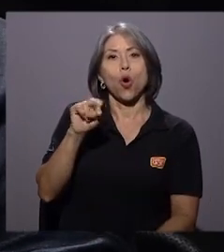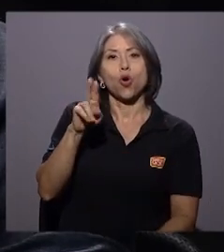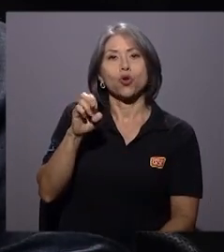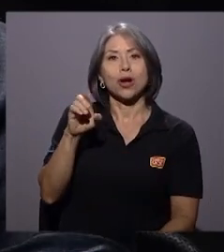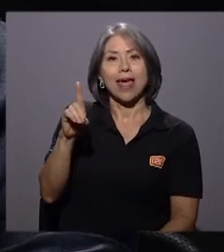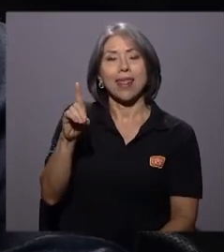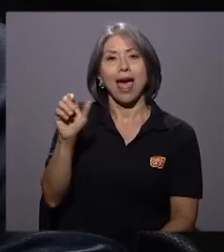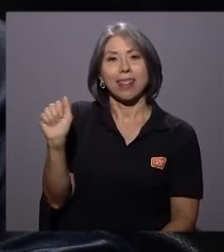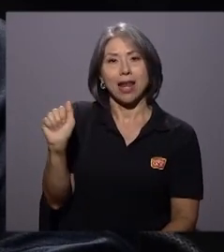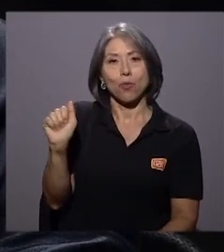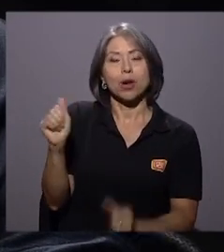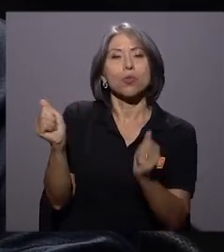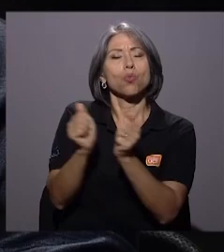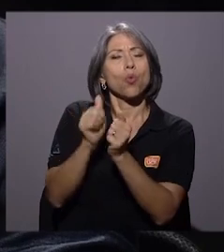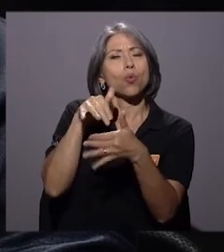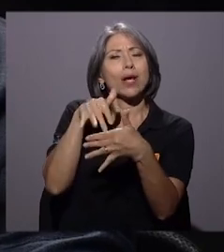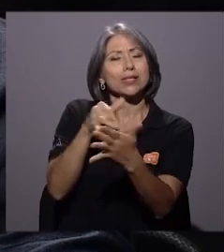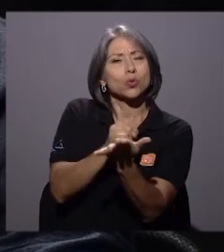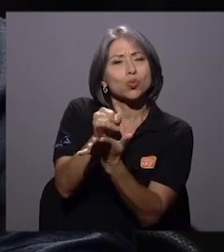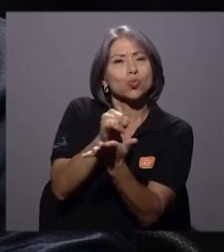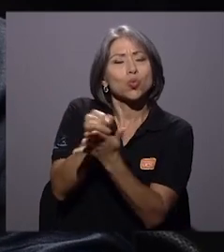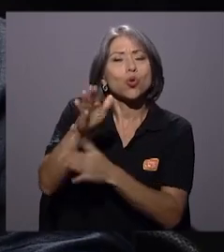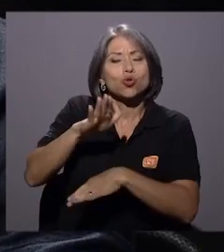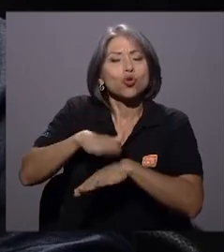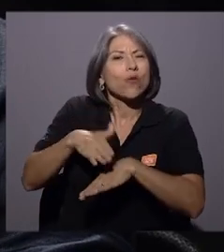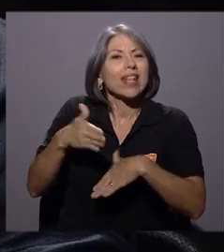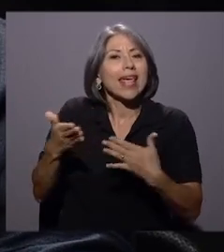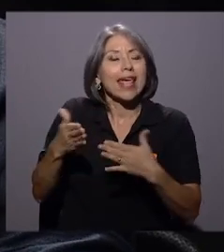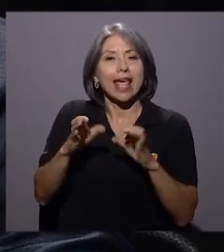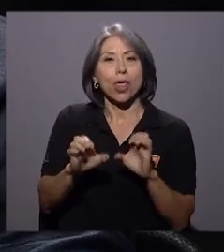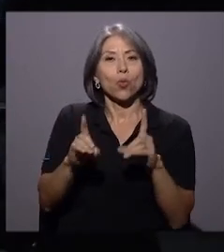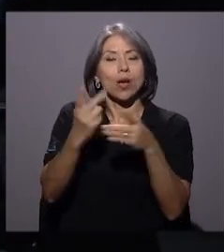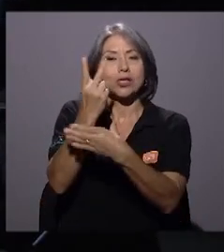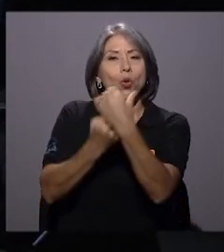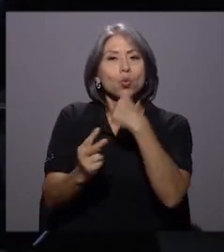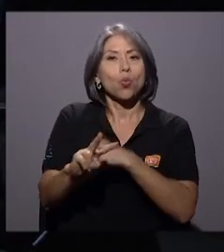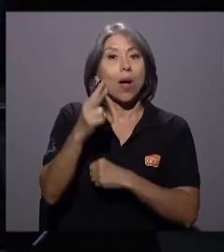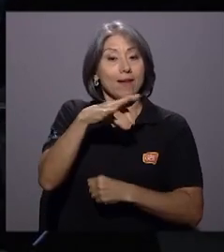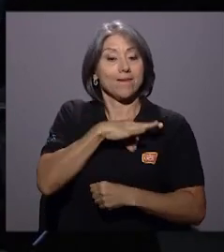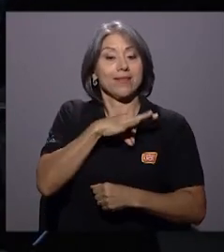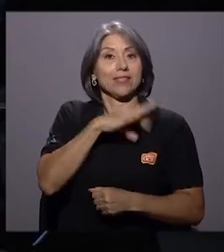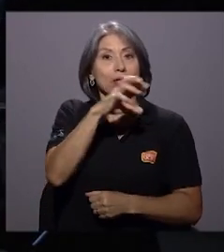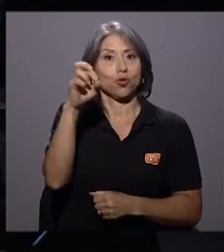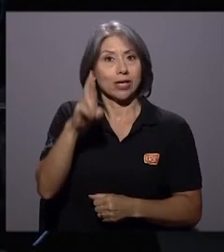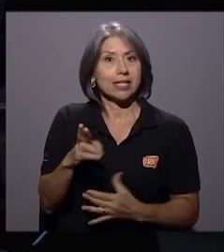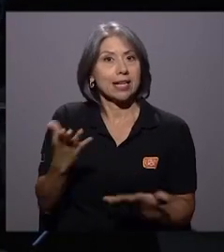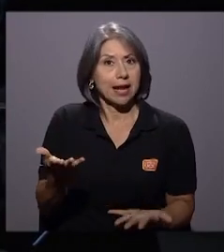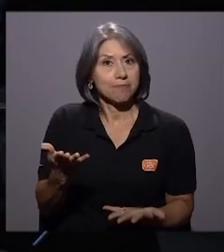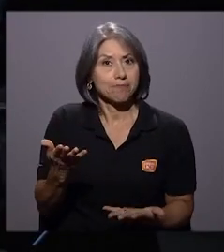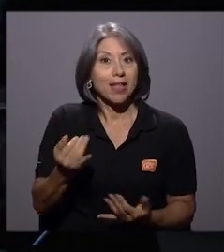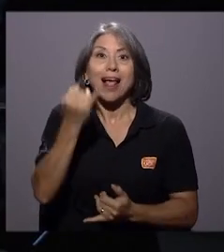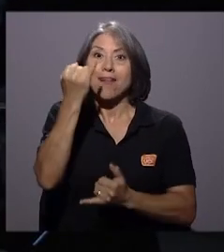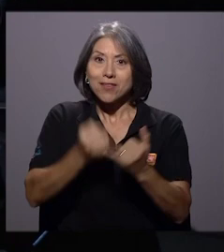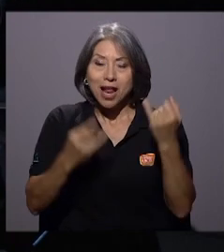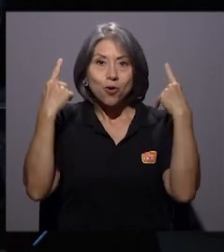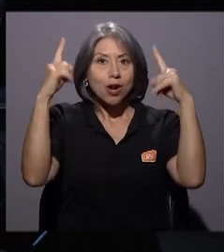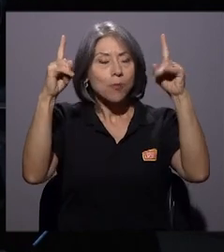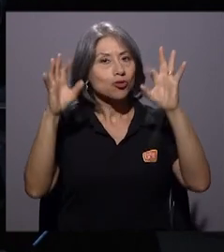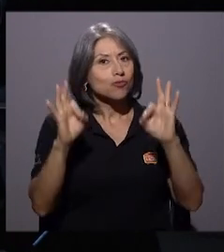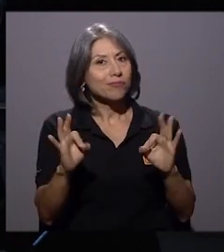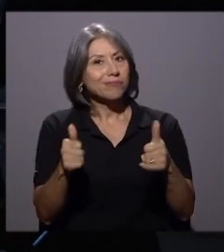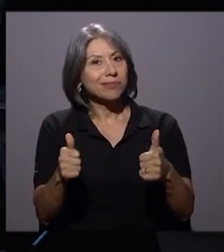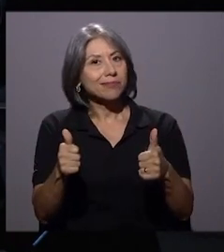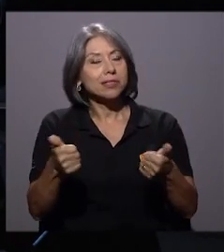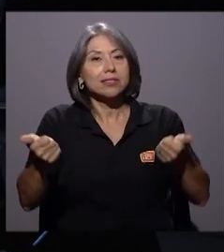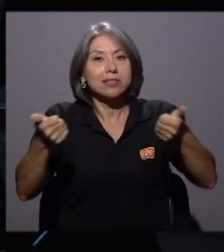sobre cómo beneficiaría la educación dual en Costa Rica. Y bueno, al final logramos llevarlo a buen puerto, se aprobó en un